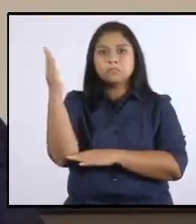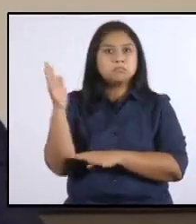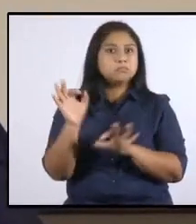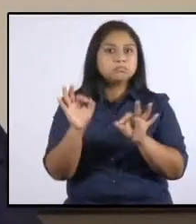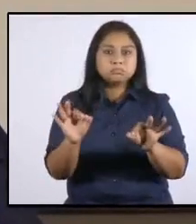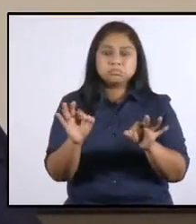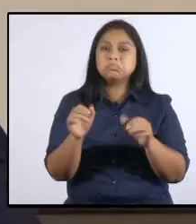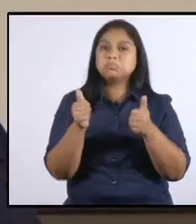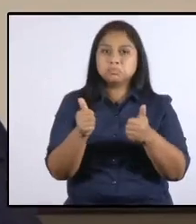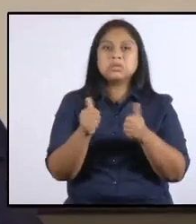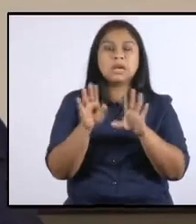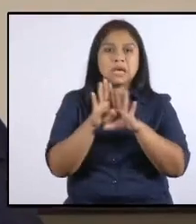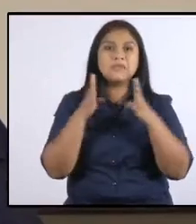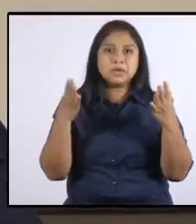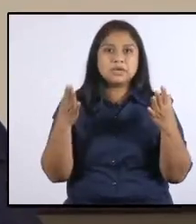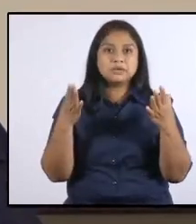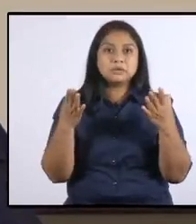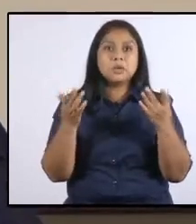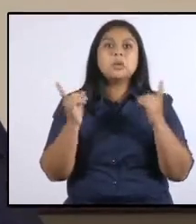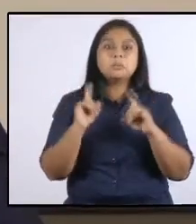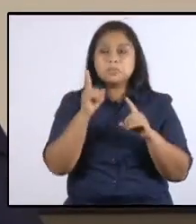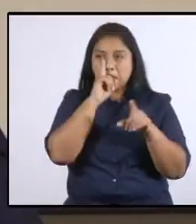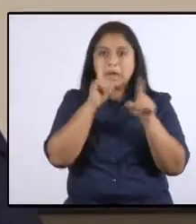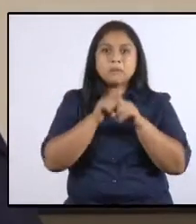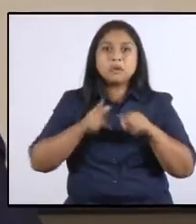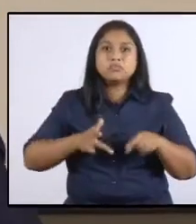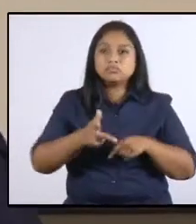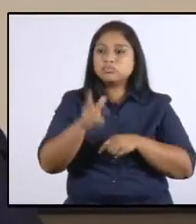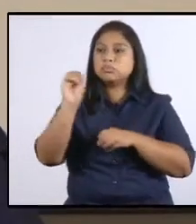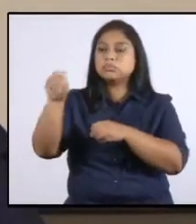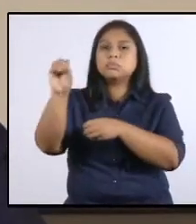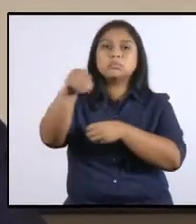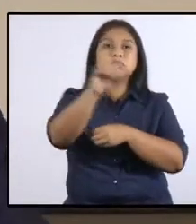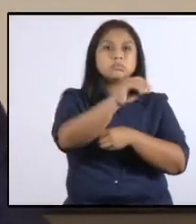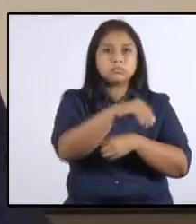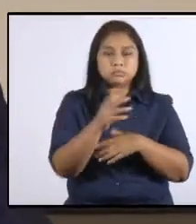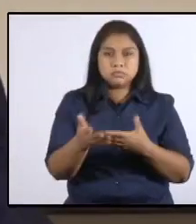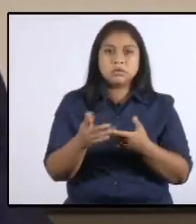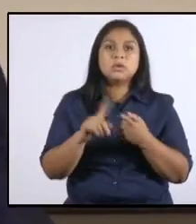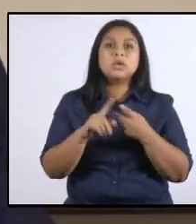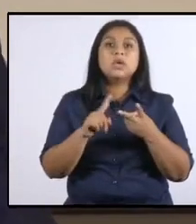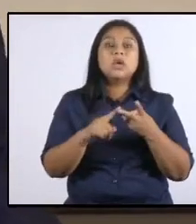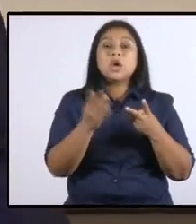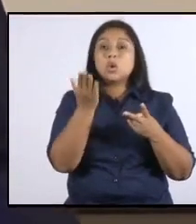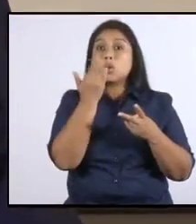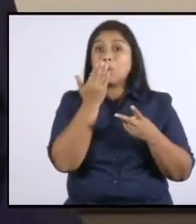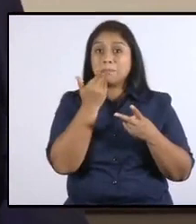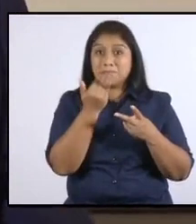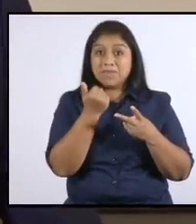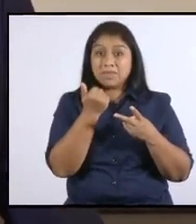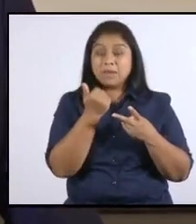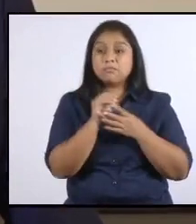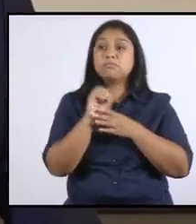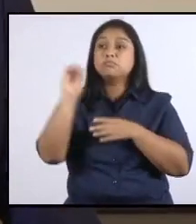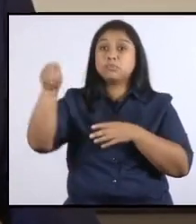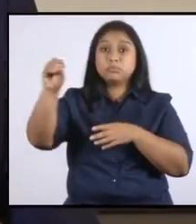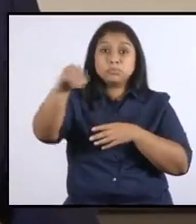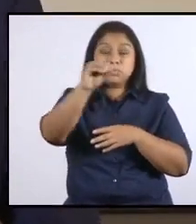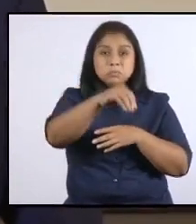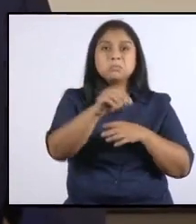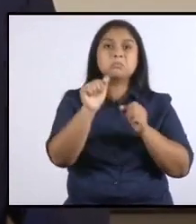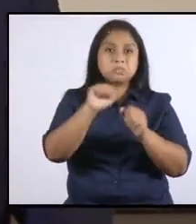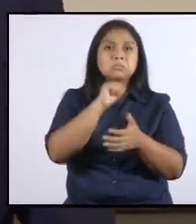sin restricción con despacho a domicilio. En lo referente a la comida, los servicios a domicilios están